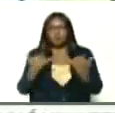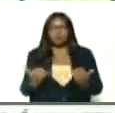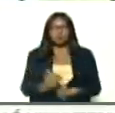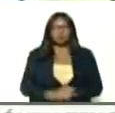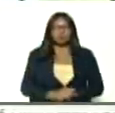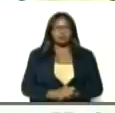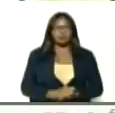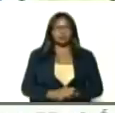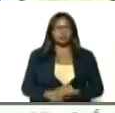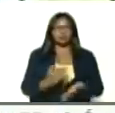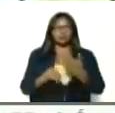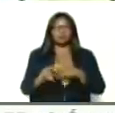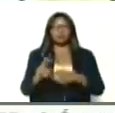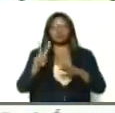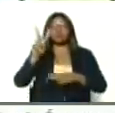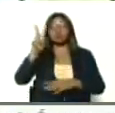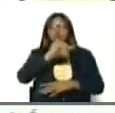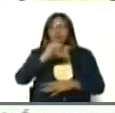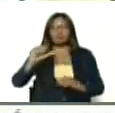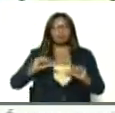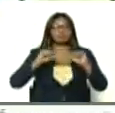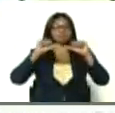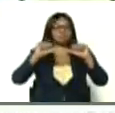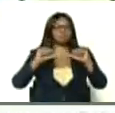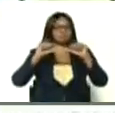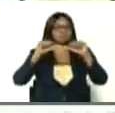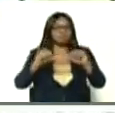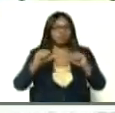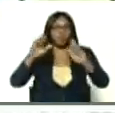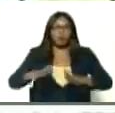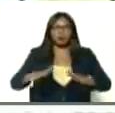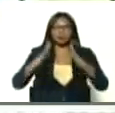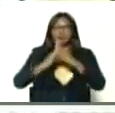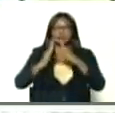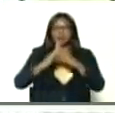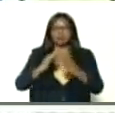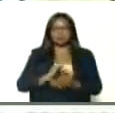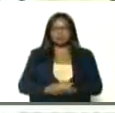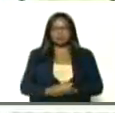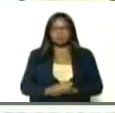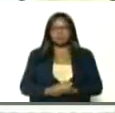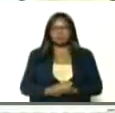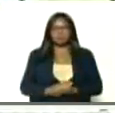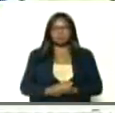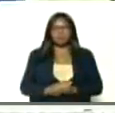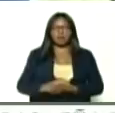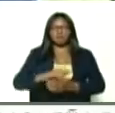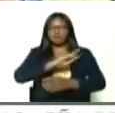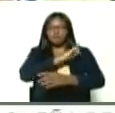vamos entonces, a dos semanas, continuas, de cuarentena, radical,